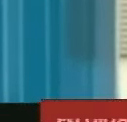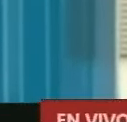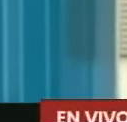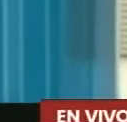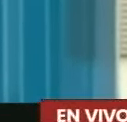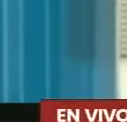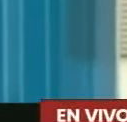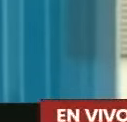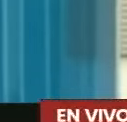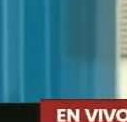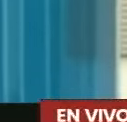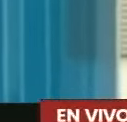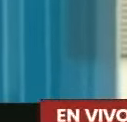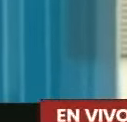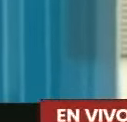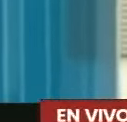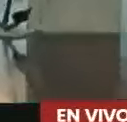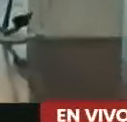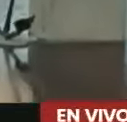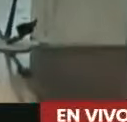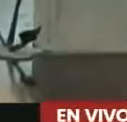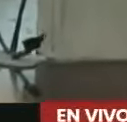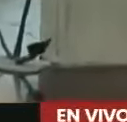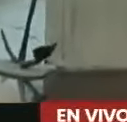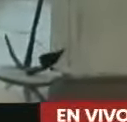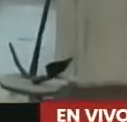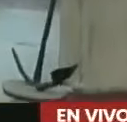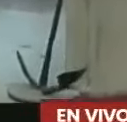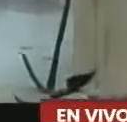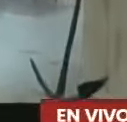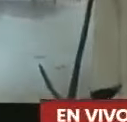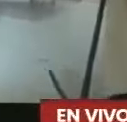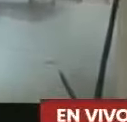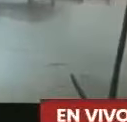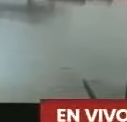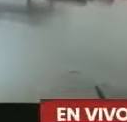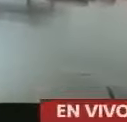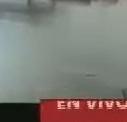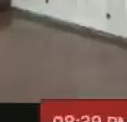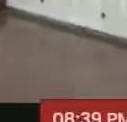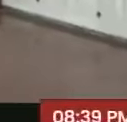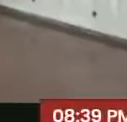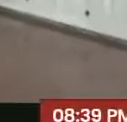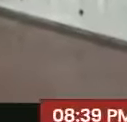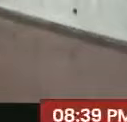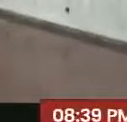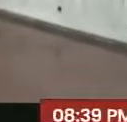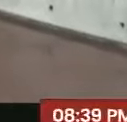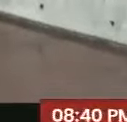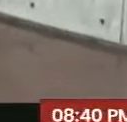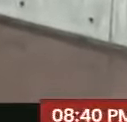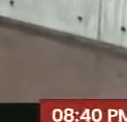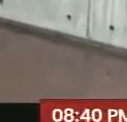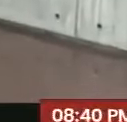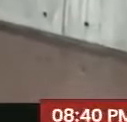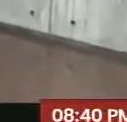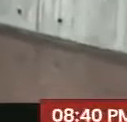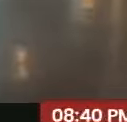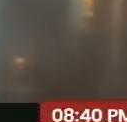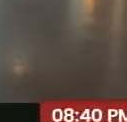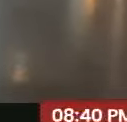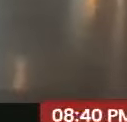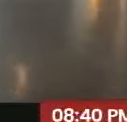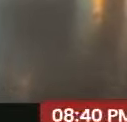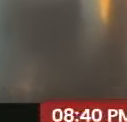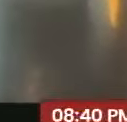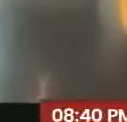correctivo y la recuperación de las instalaciones para garantizar la funcionabilidad de los espacios y la protección de las piezas de